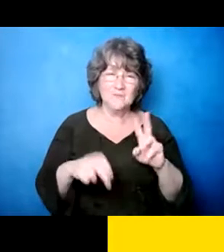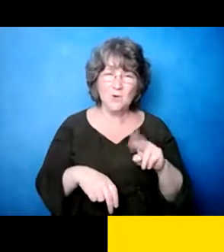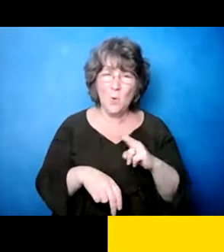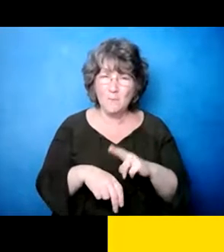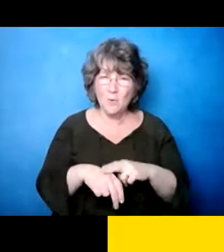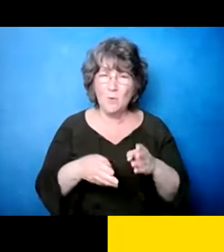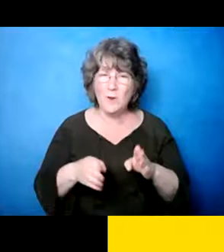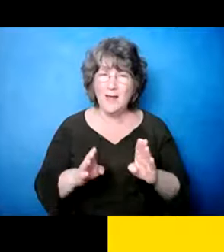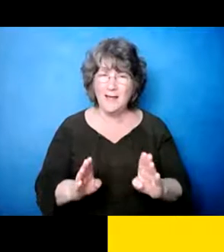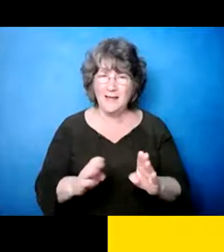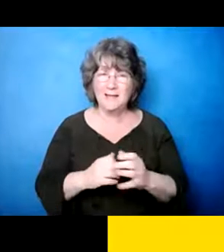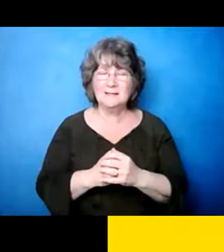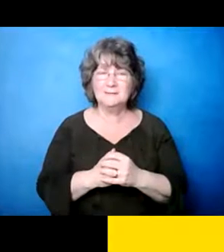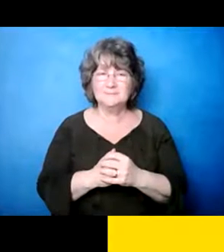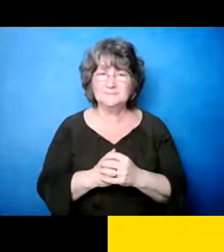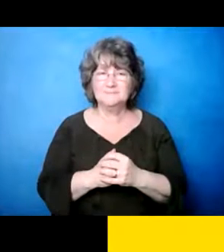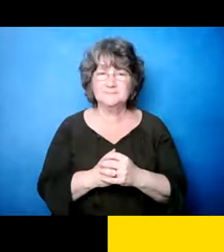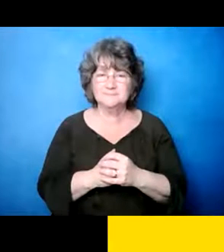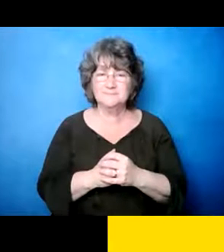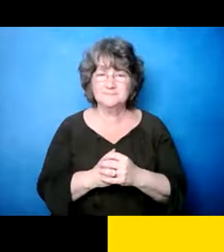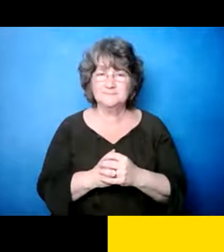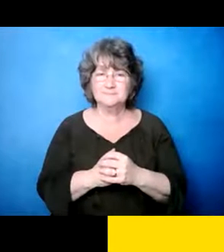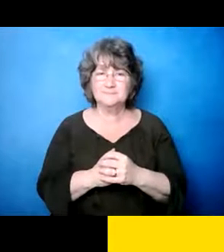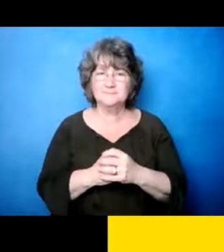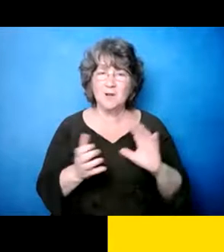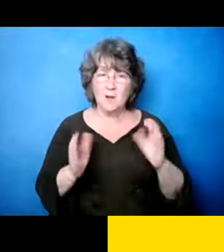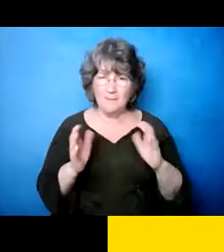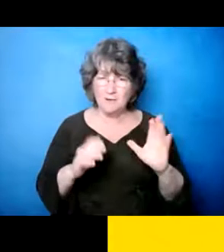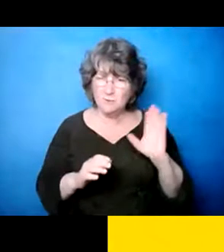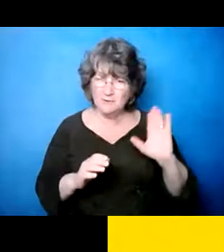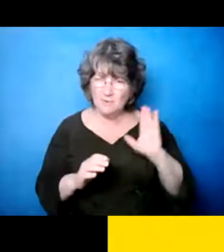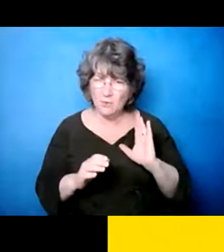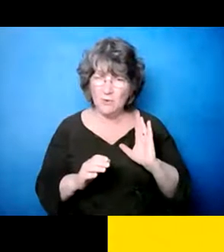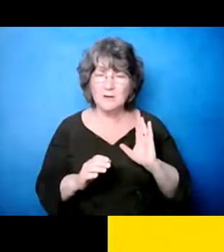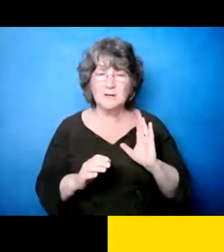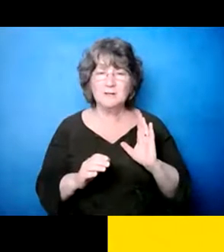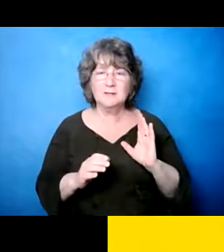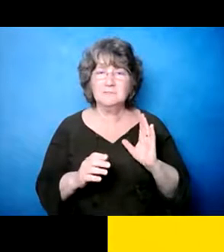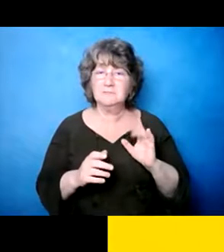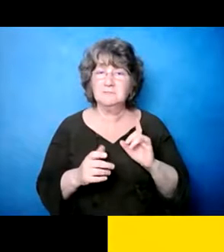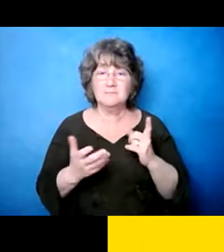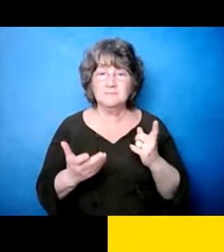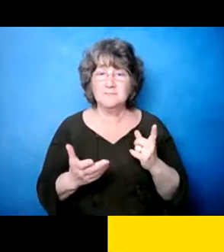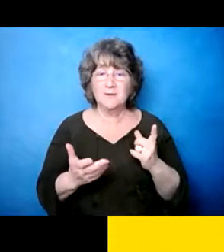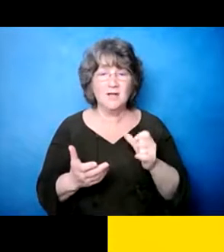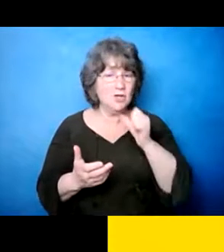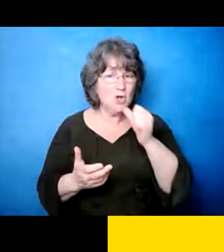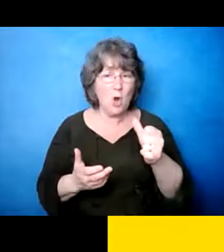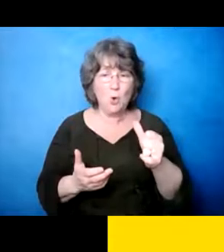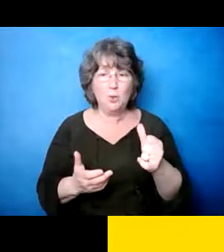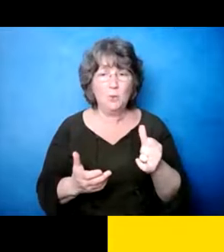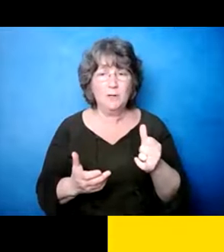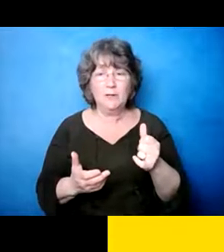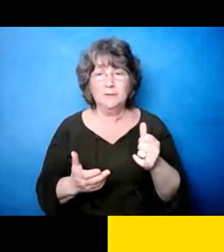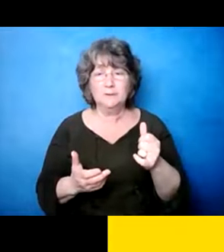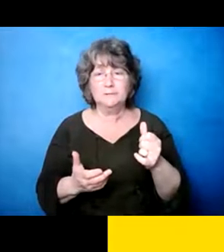O sea, nosotros podemos abrir y no debemos actuar como, eh, que si las cosas están normales.